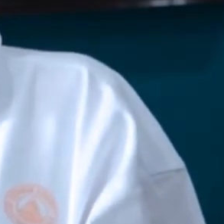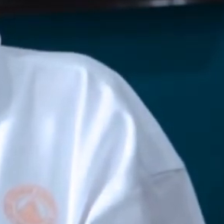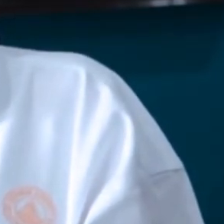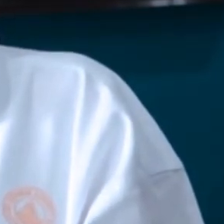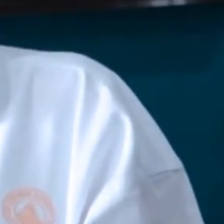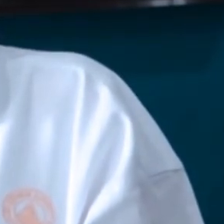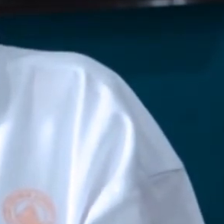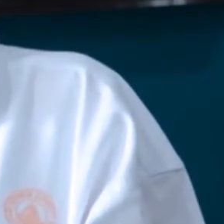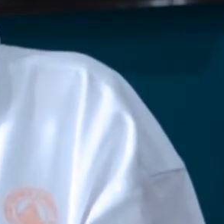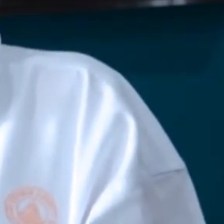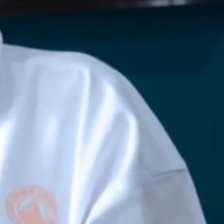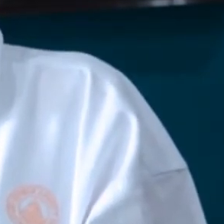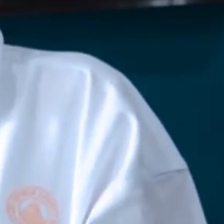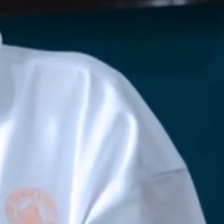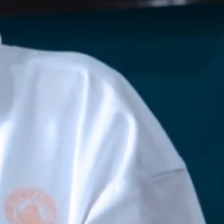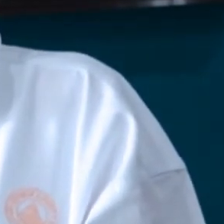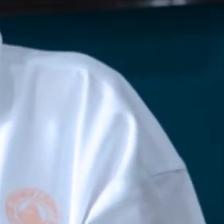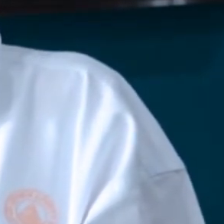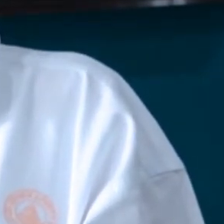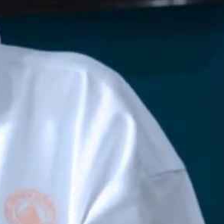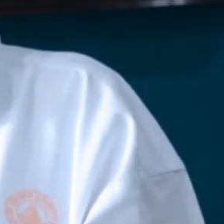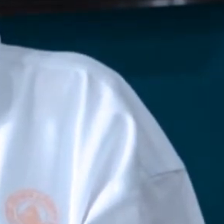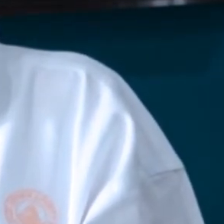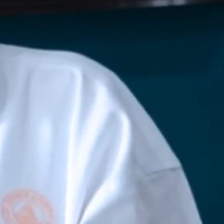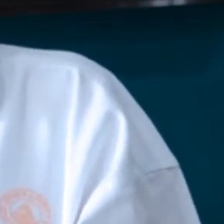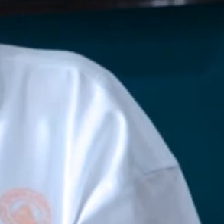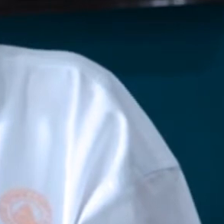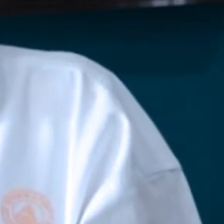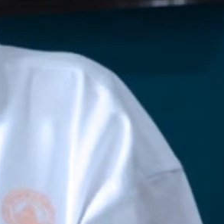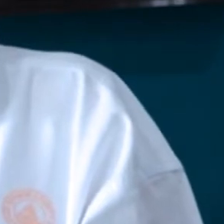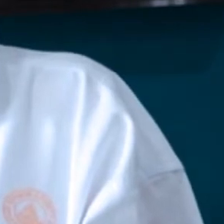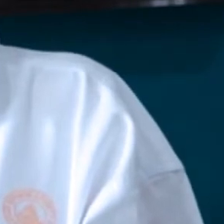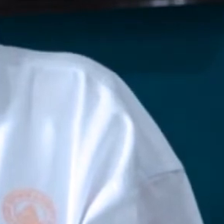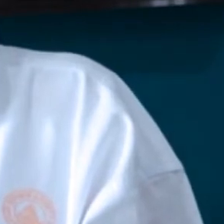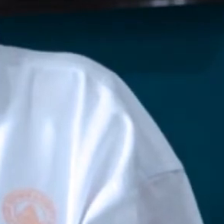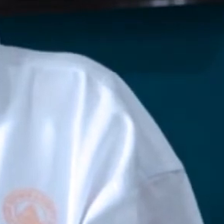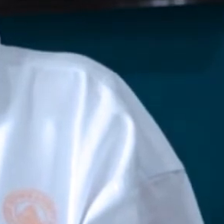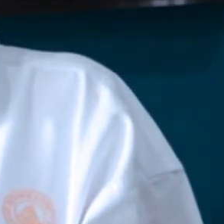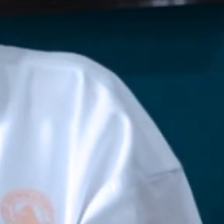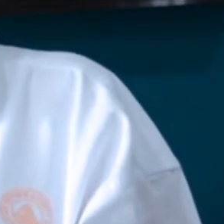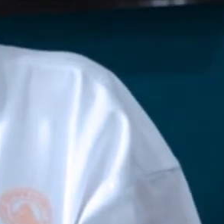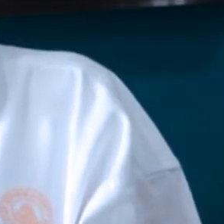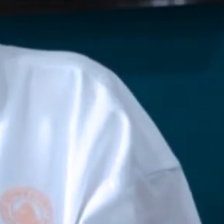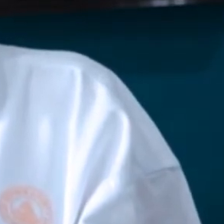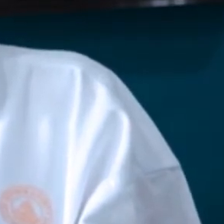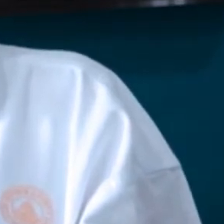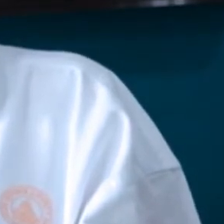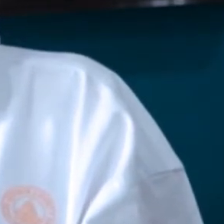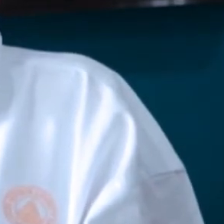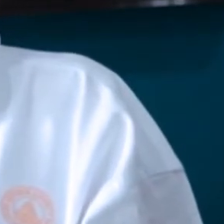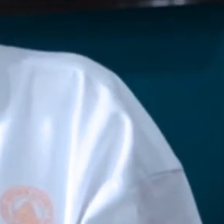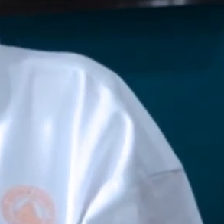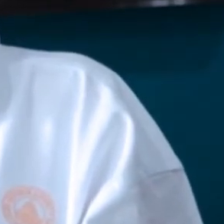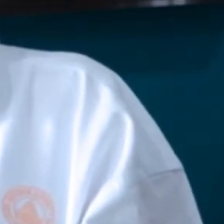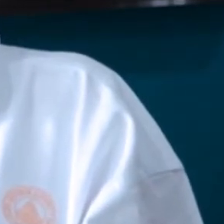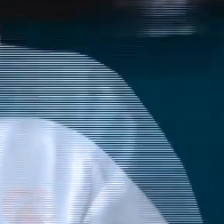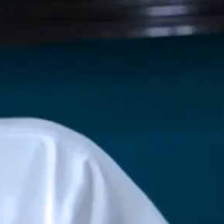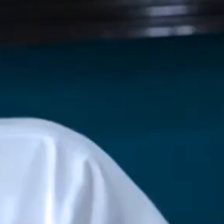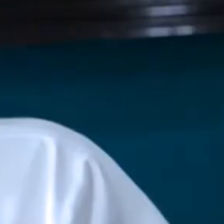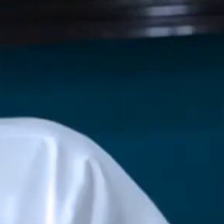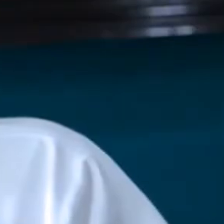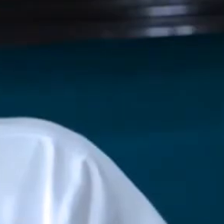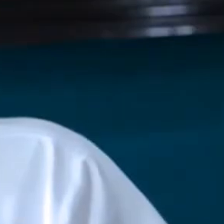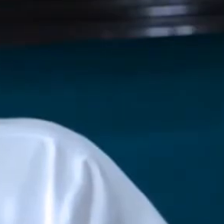inteligencia. Y así es que yo trabajé haciendo mandados.